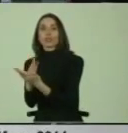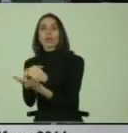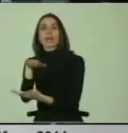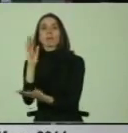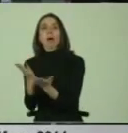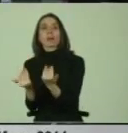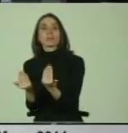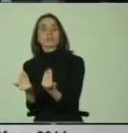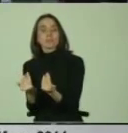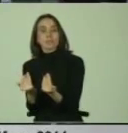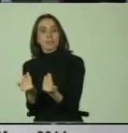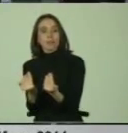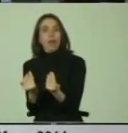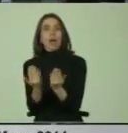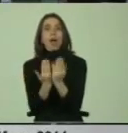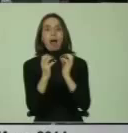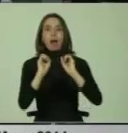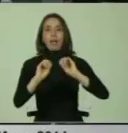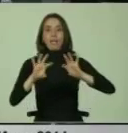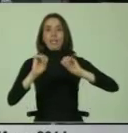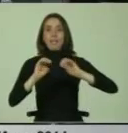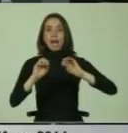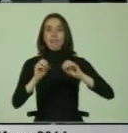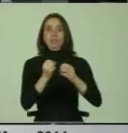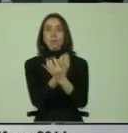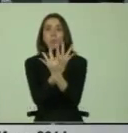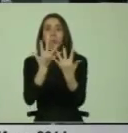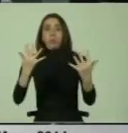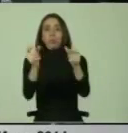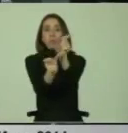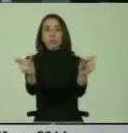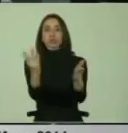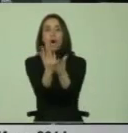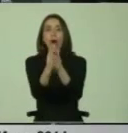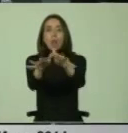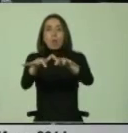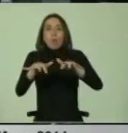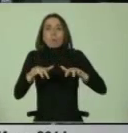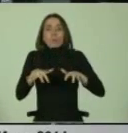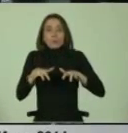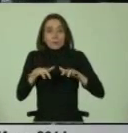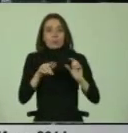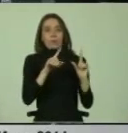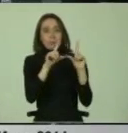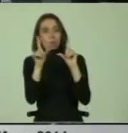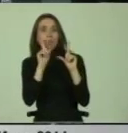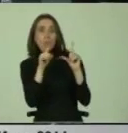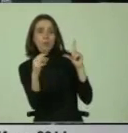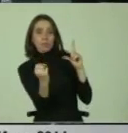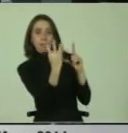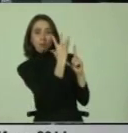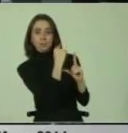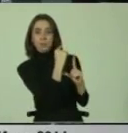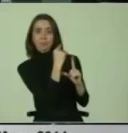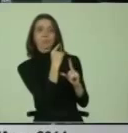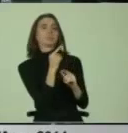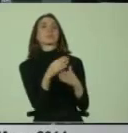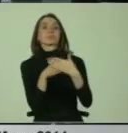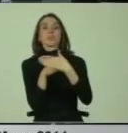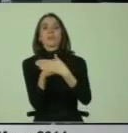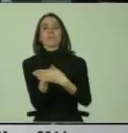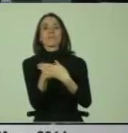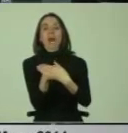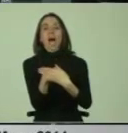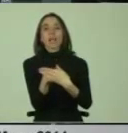necesidades, clases también muy numerosas. Y vamos a ver finalmente la barrera